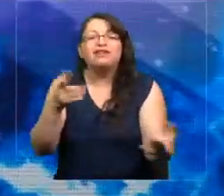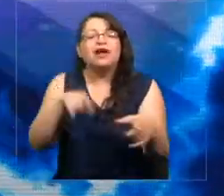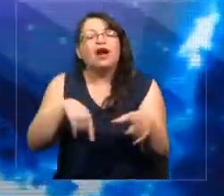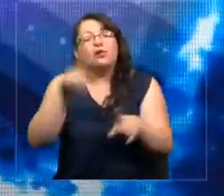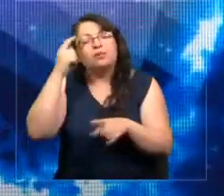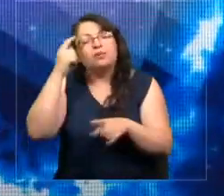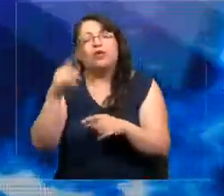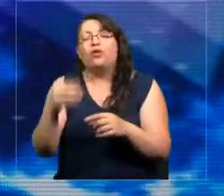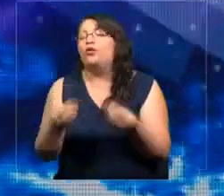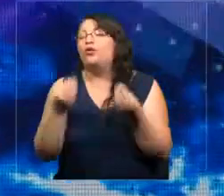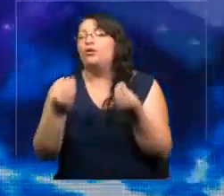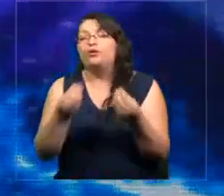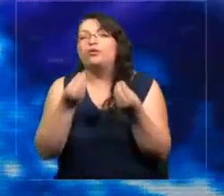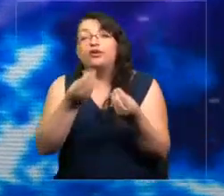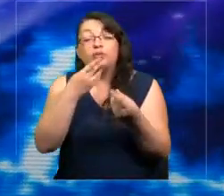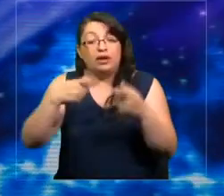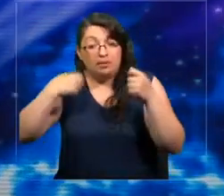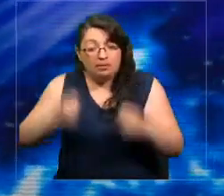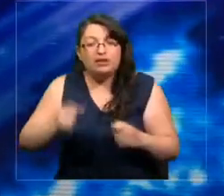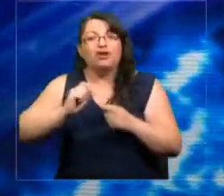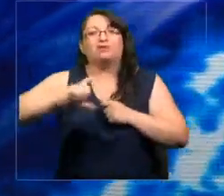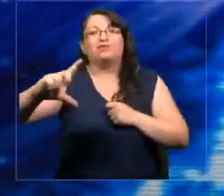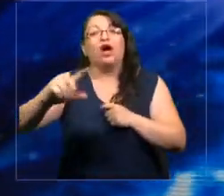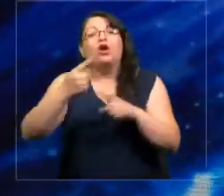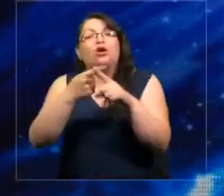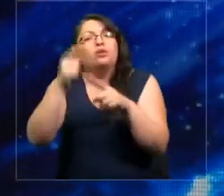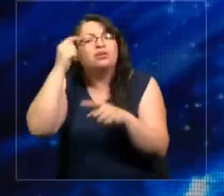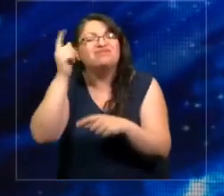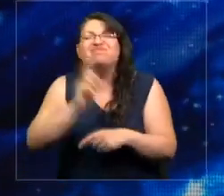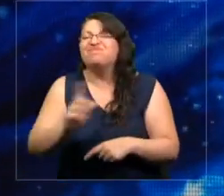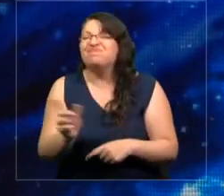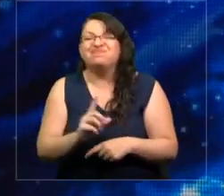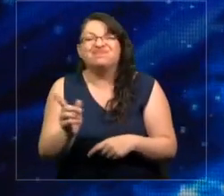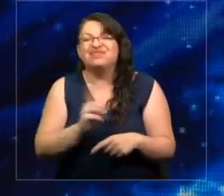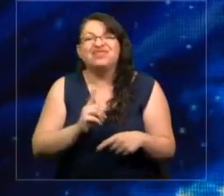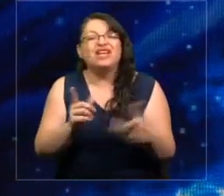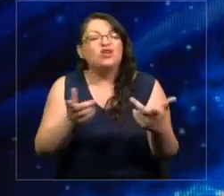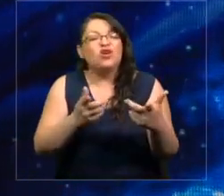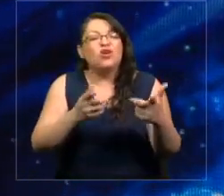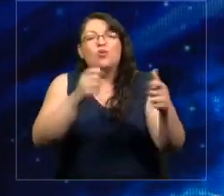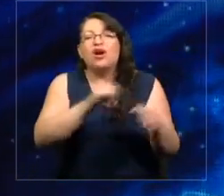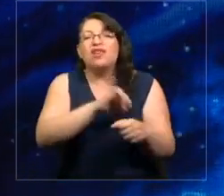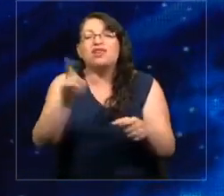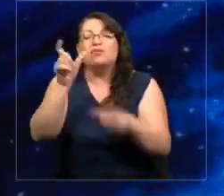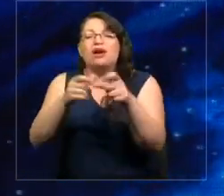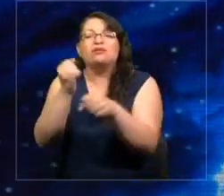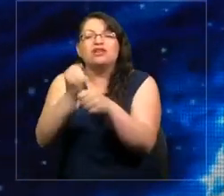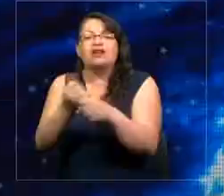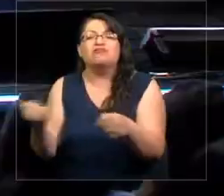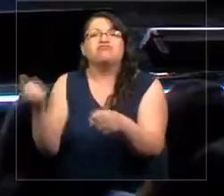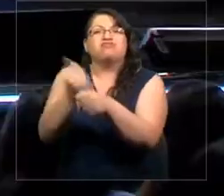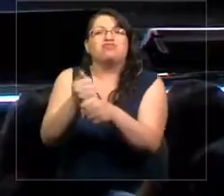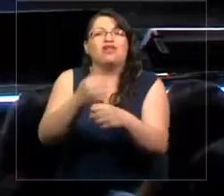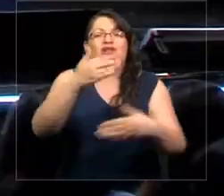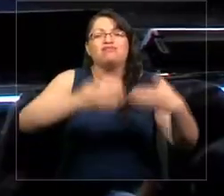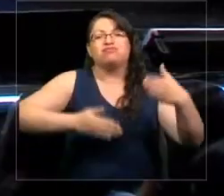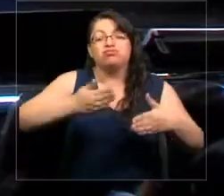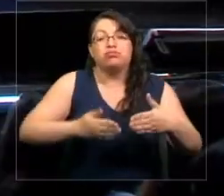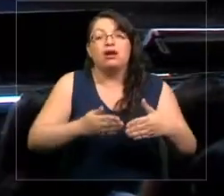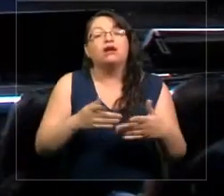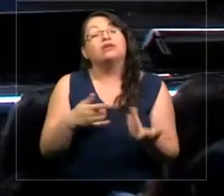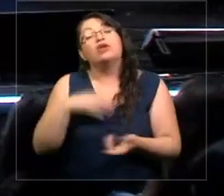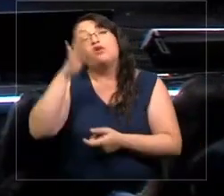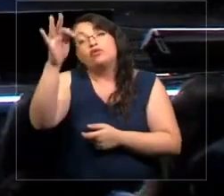es fantástico porque va a ampliar nuestras capacidades. Y otros dicen, esto va a ser una muy buena manera de reemplazar manos de obra. El futuro está por escribirse.